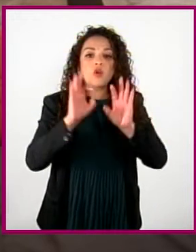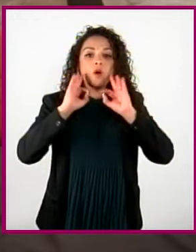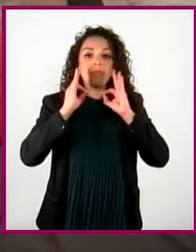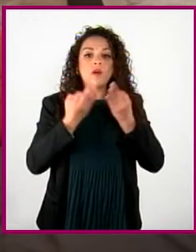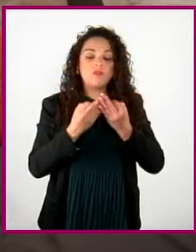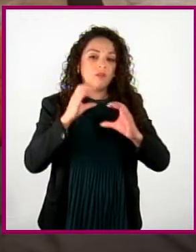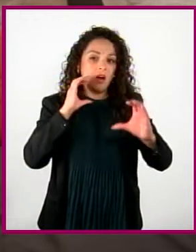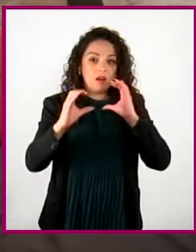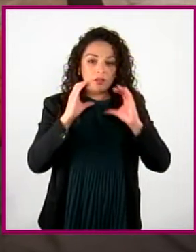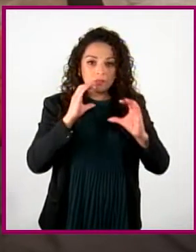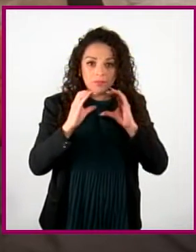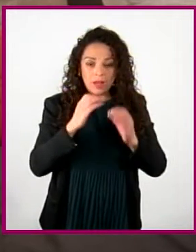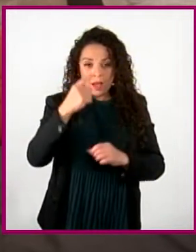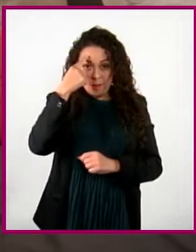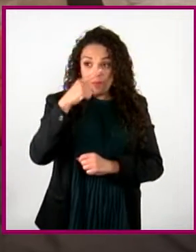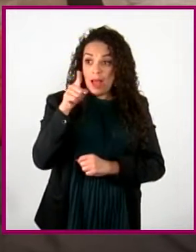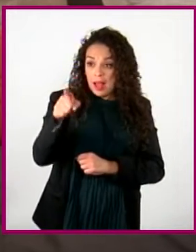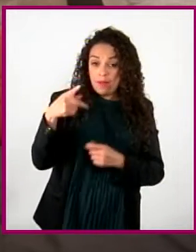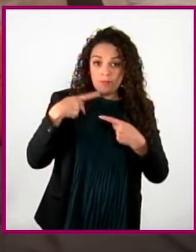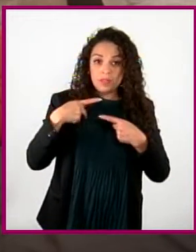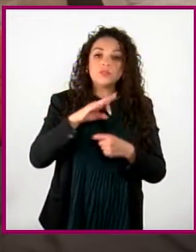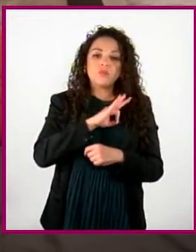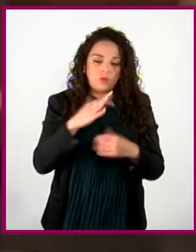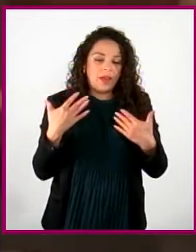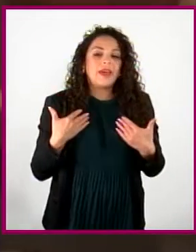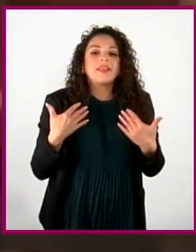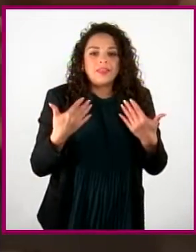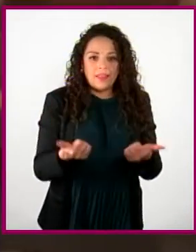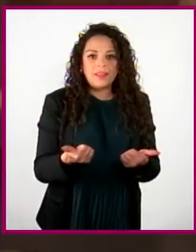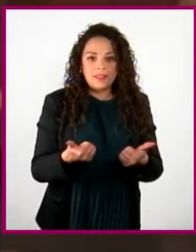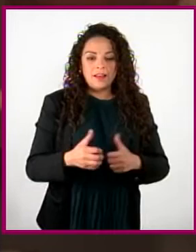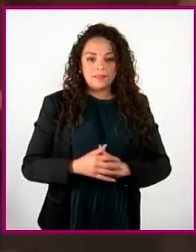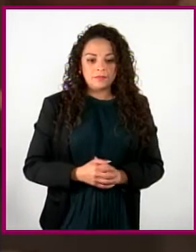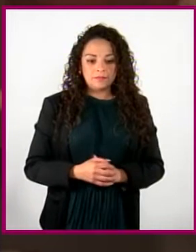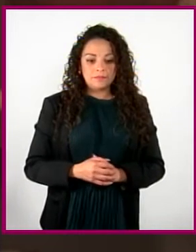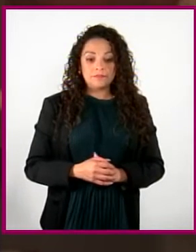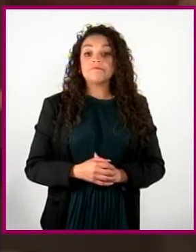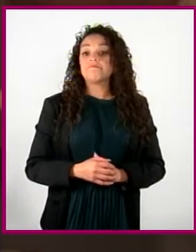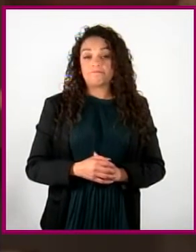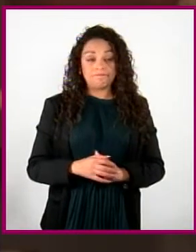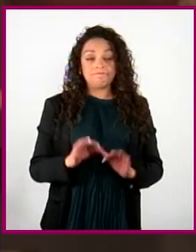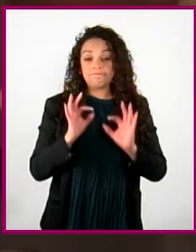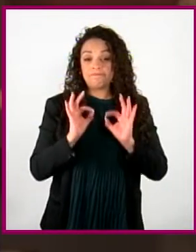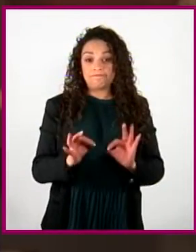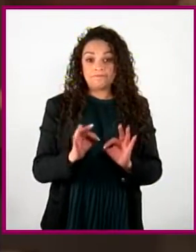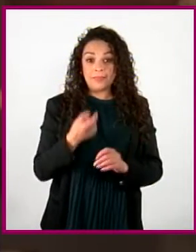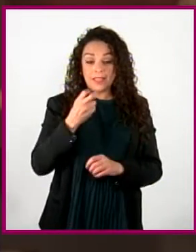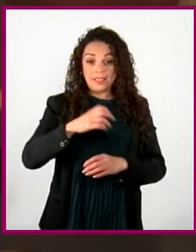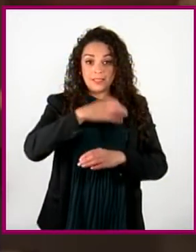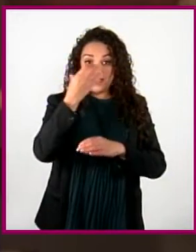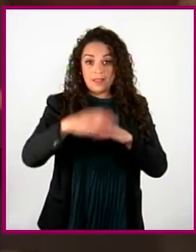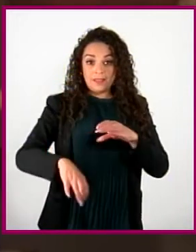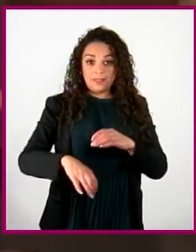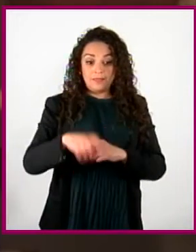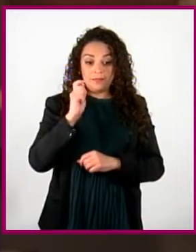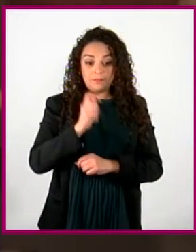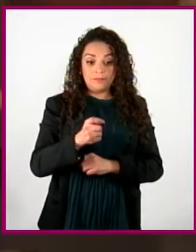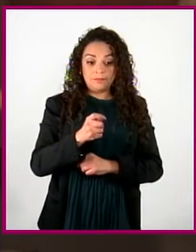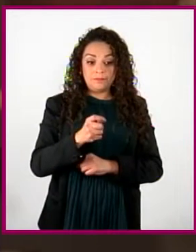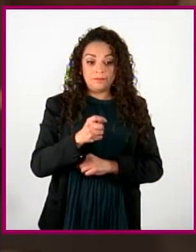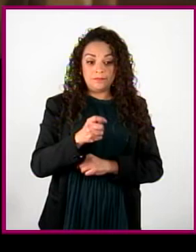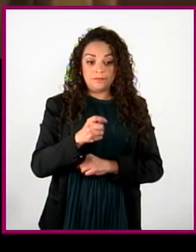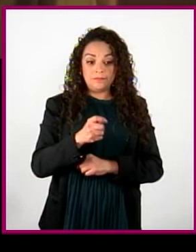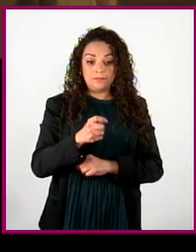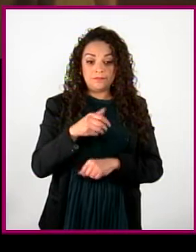de expresar lo que sientes para que el otro pueda comprenderte. Buenísimo. esto acabamos con nuestro top